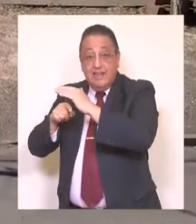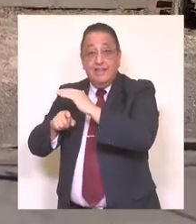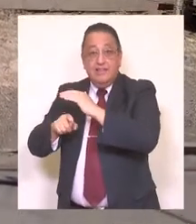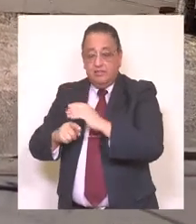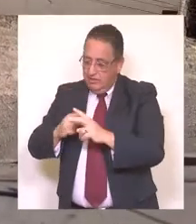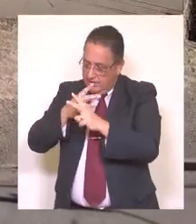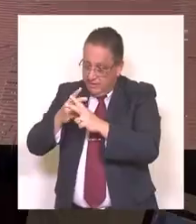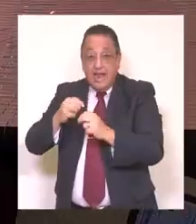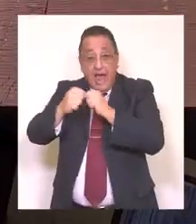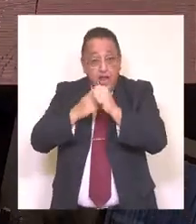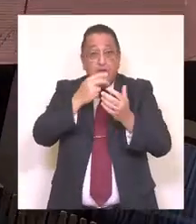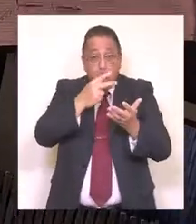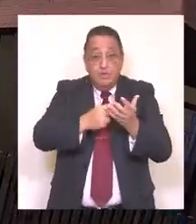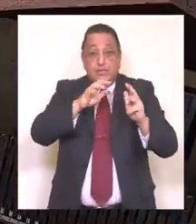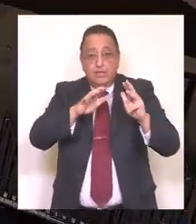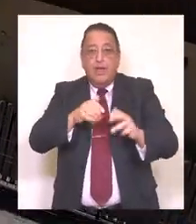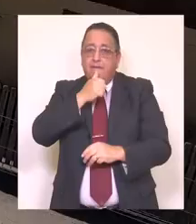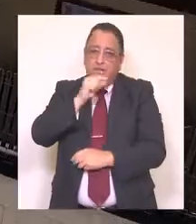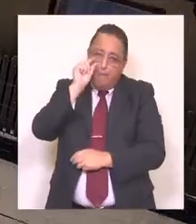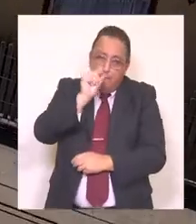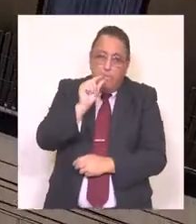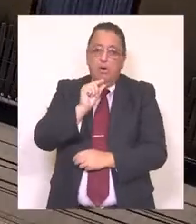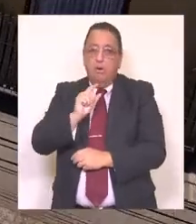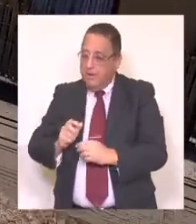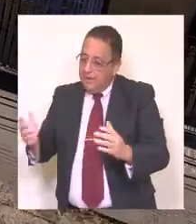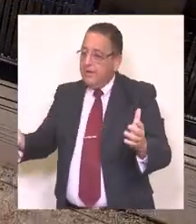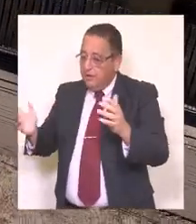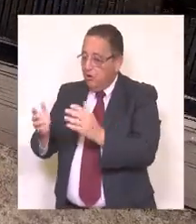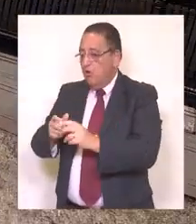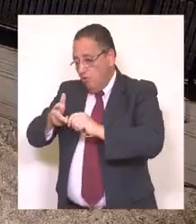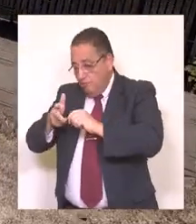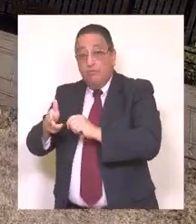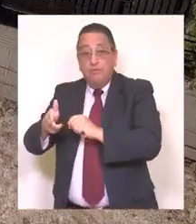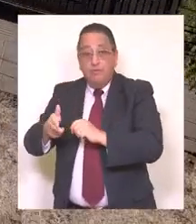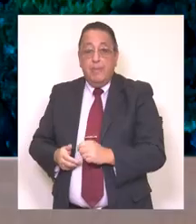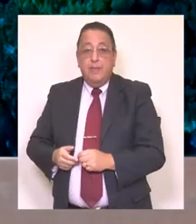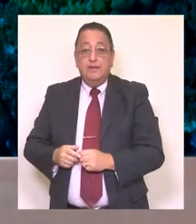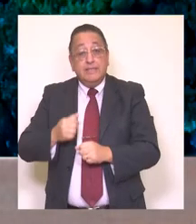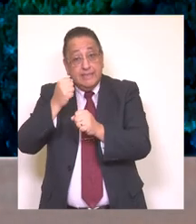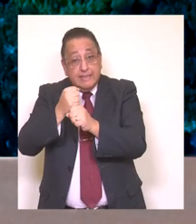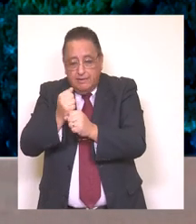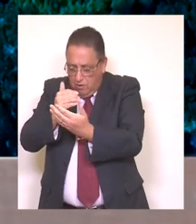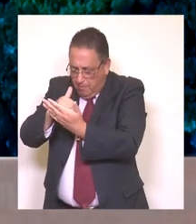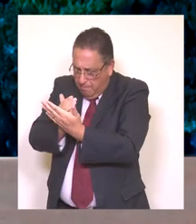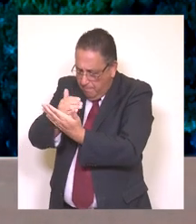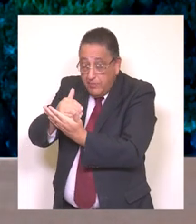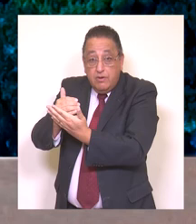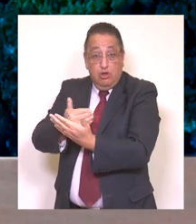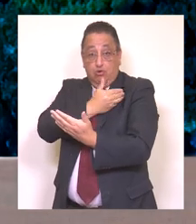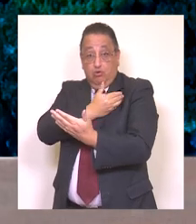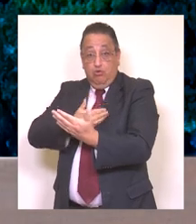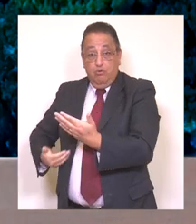sede de la discapacidad. Sede que construimos en 2019 y que prontamente esperamos inaugurar. También a través de programas